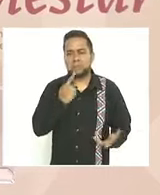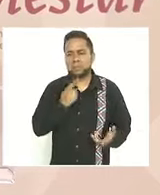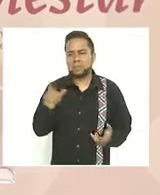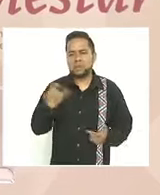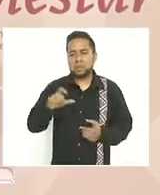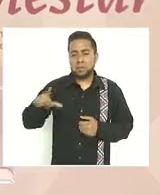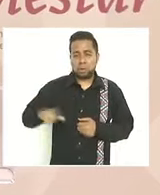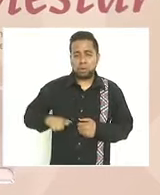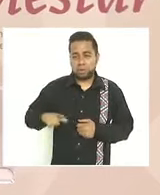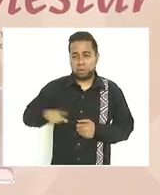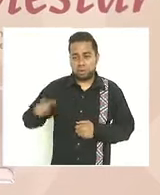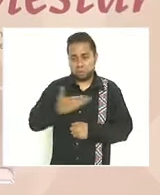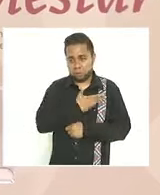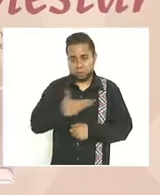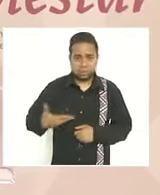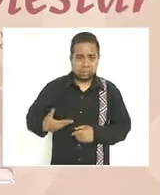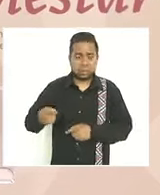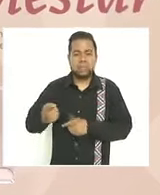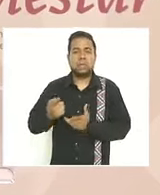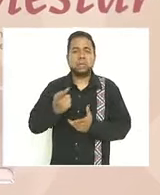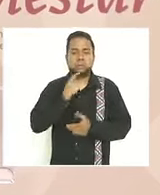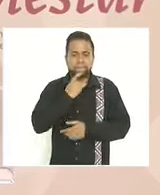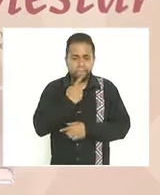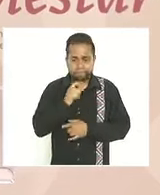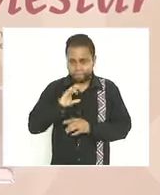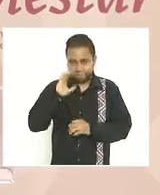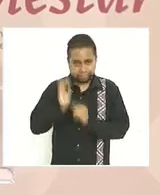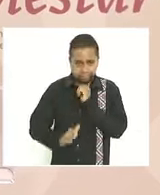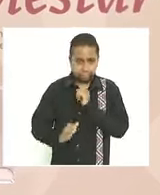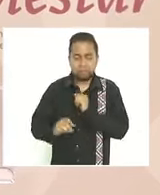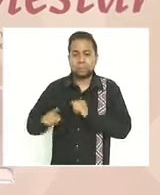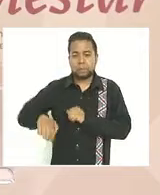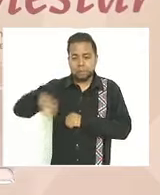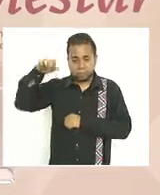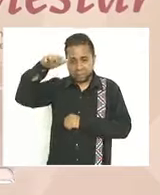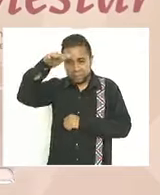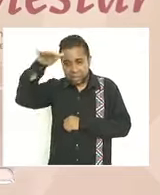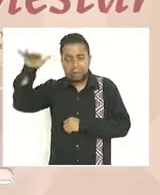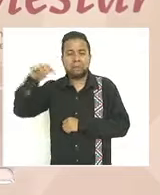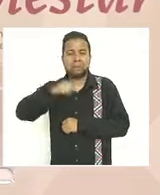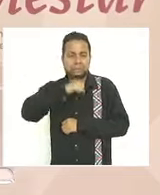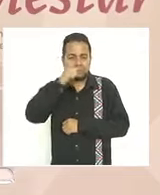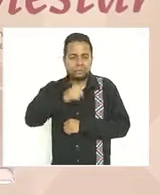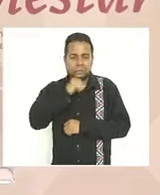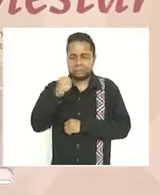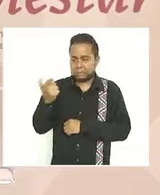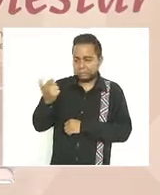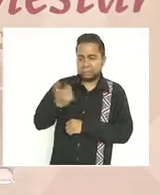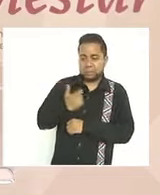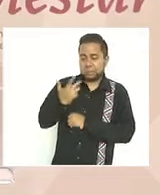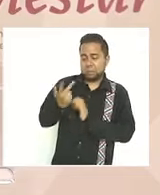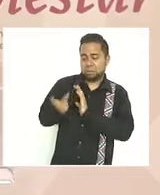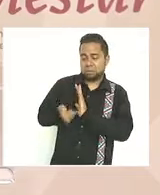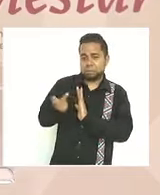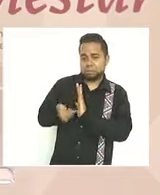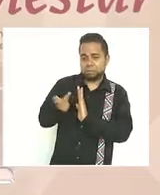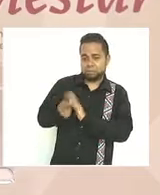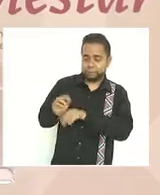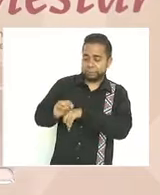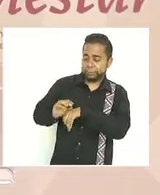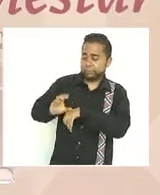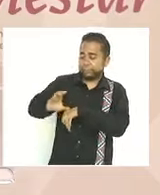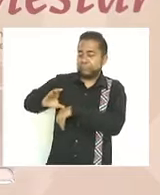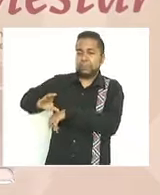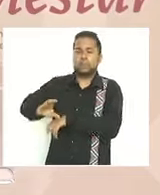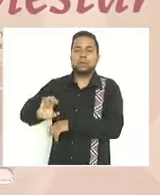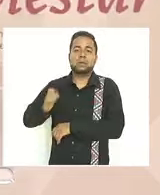del gobierno del presidente López Obrador los adultos mayores recibirán cinco veces más que en